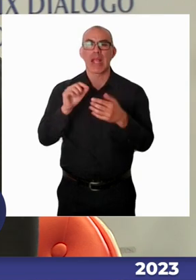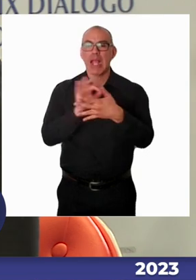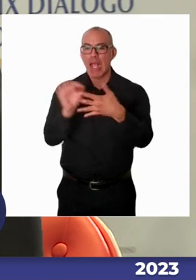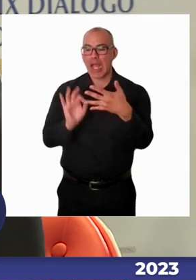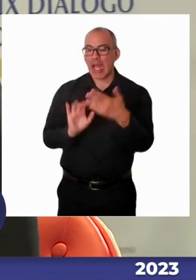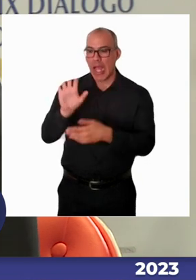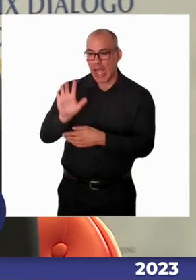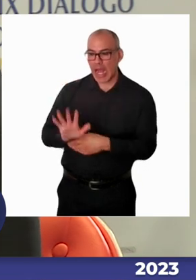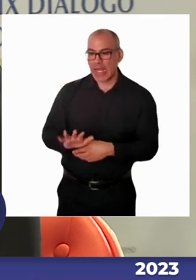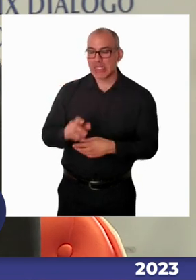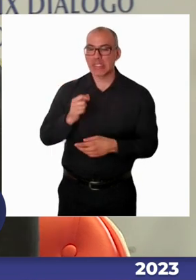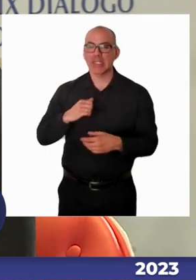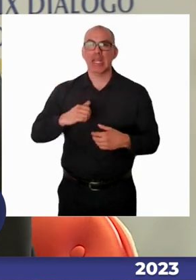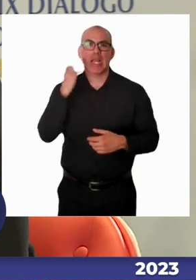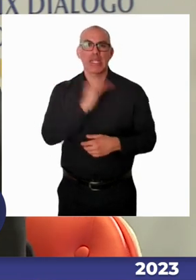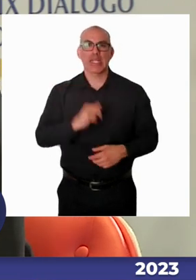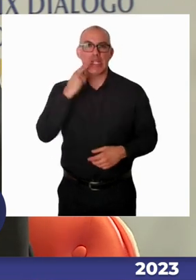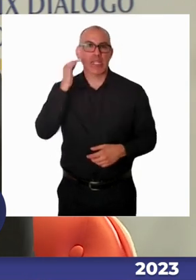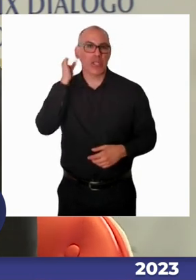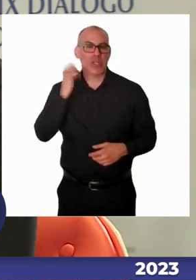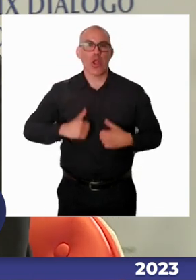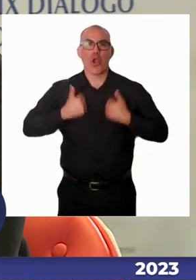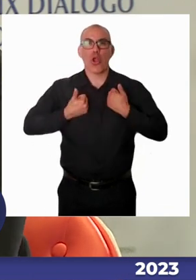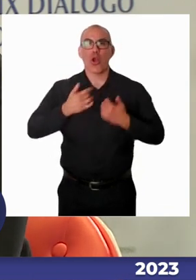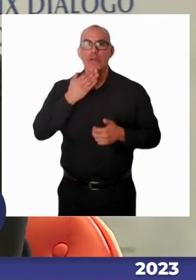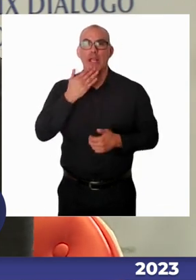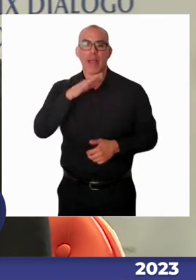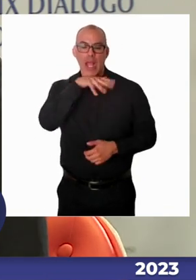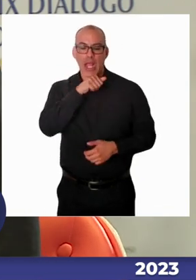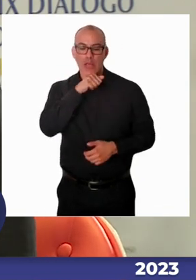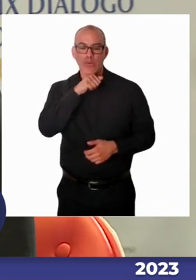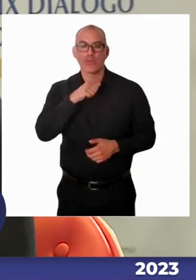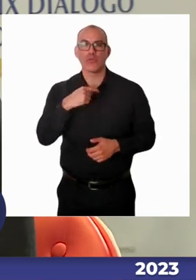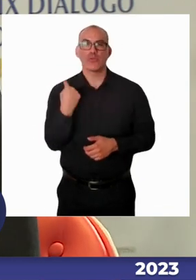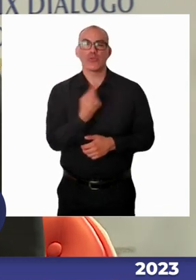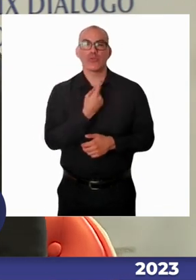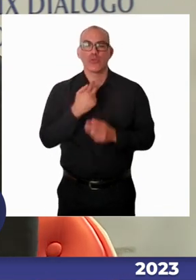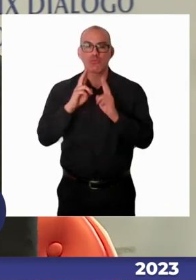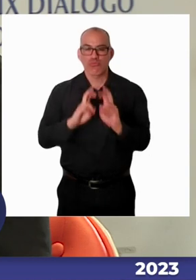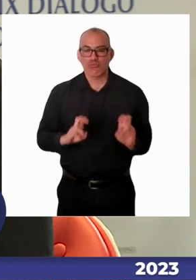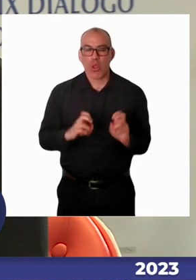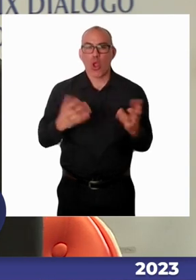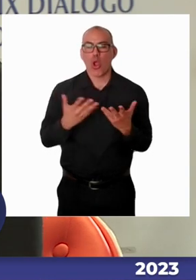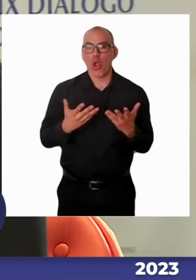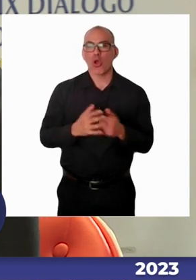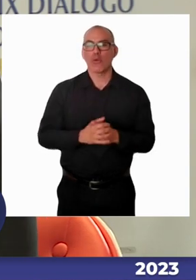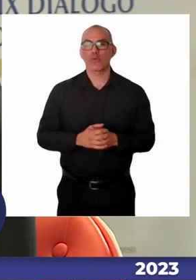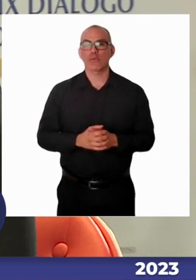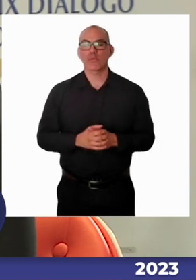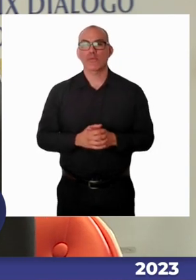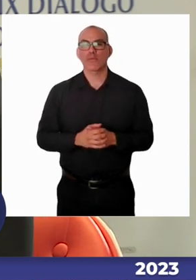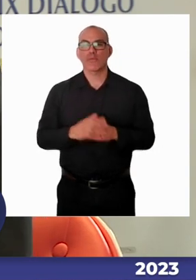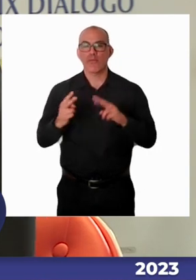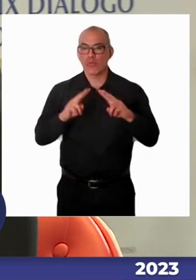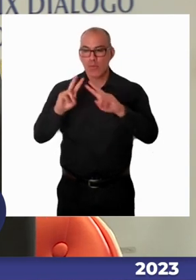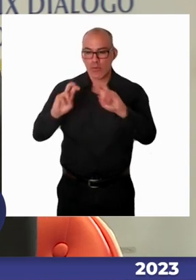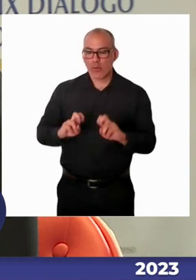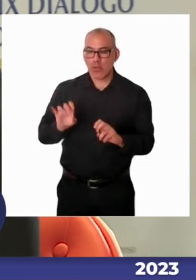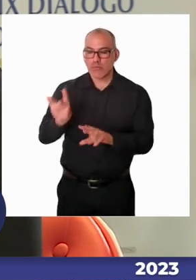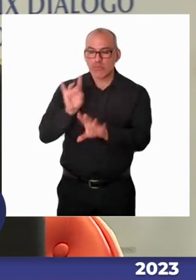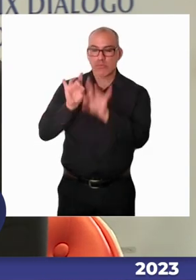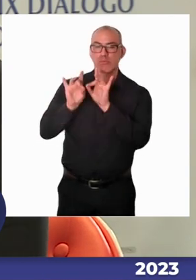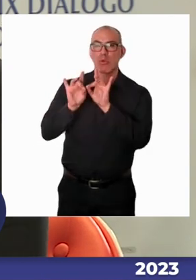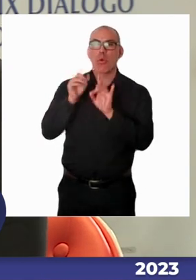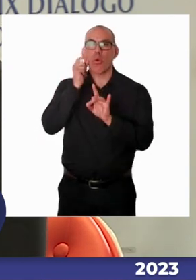en particular. Entendiendo que cada uno tiene, como decía el senador, tenemos todos diferencias y cuando hay un diagnóstico